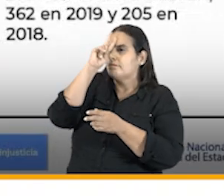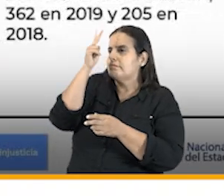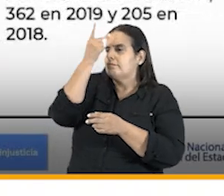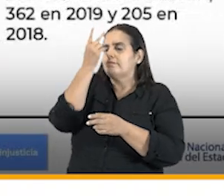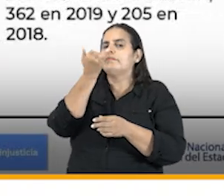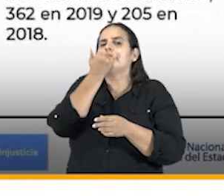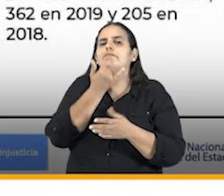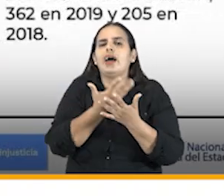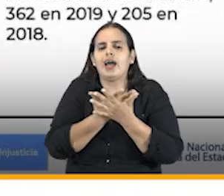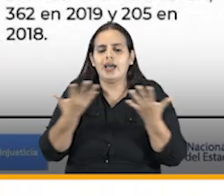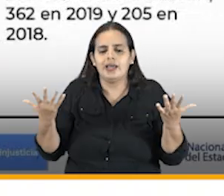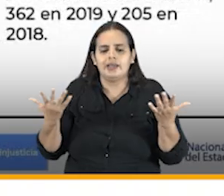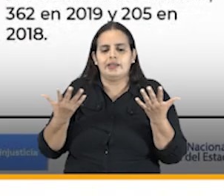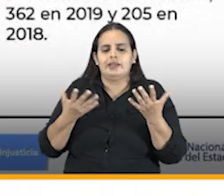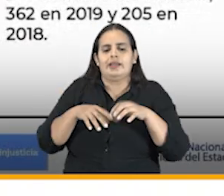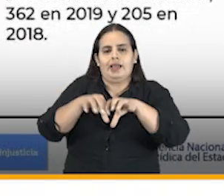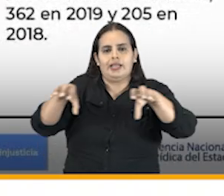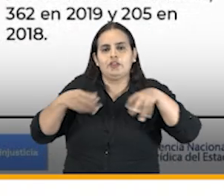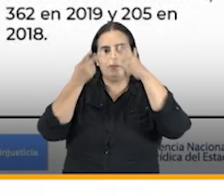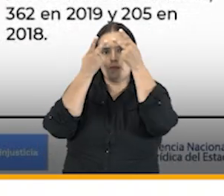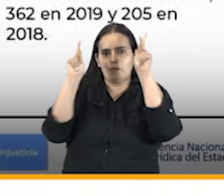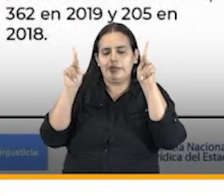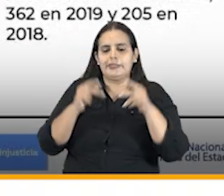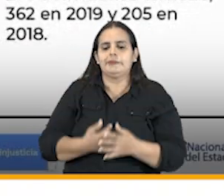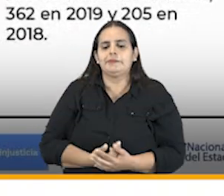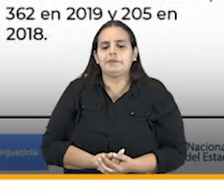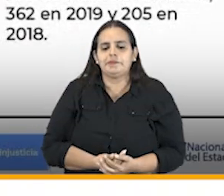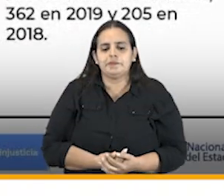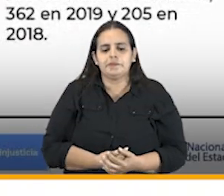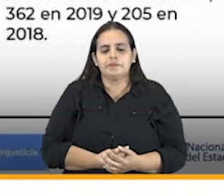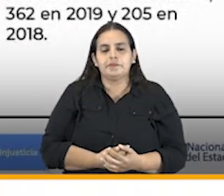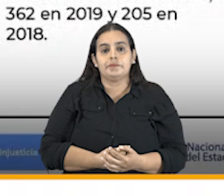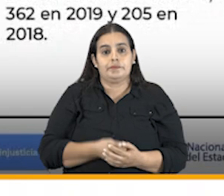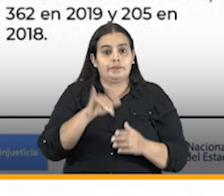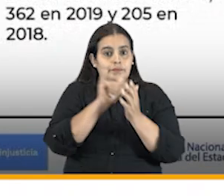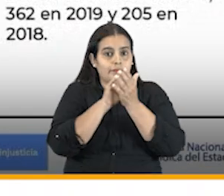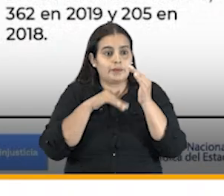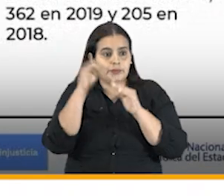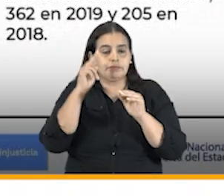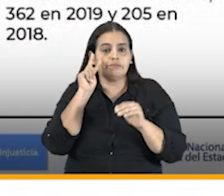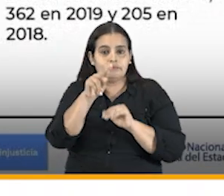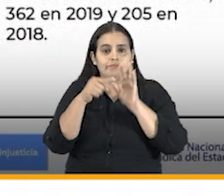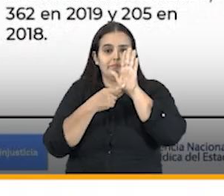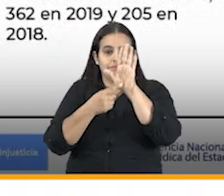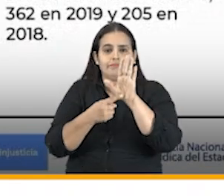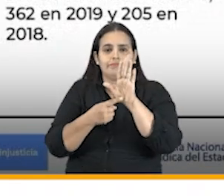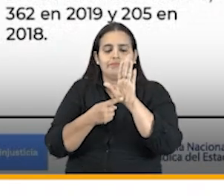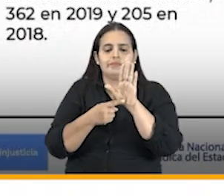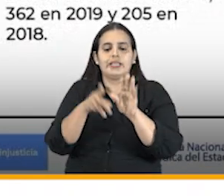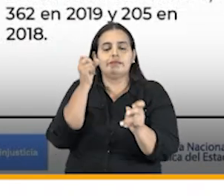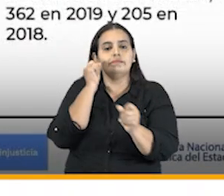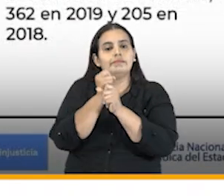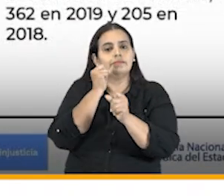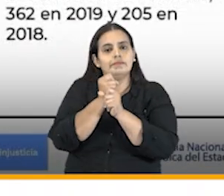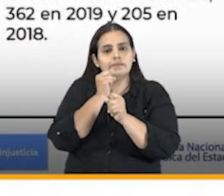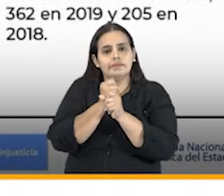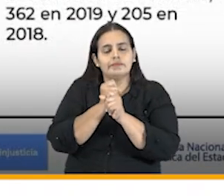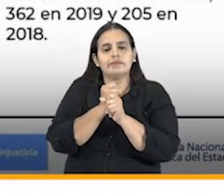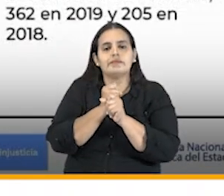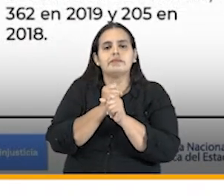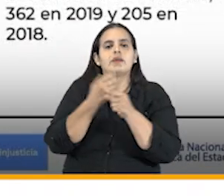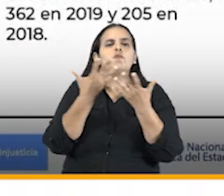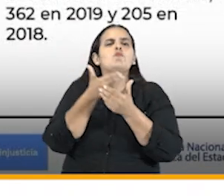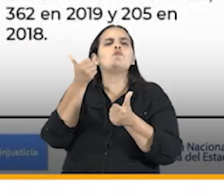en la gestión pública resalto que el trabajo en